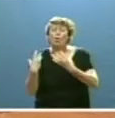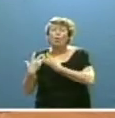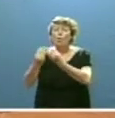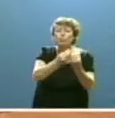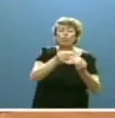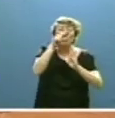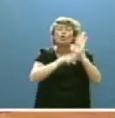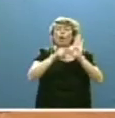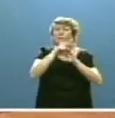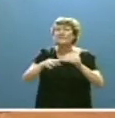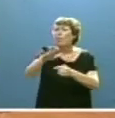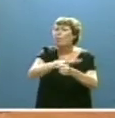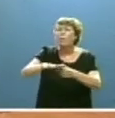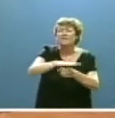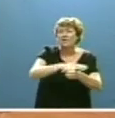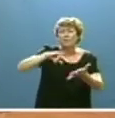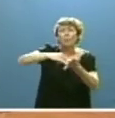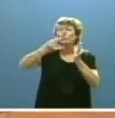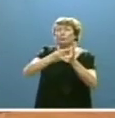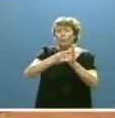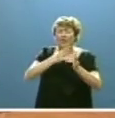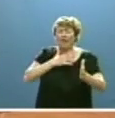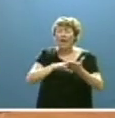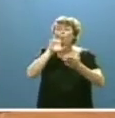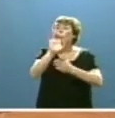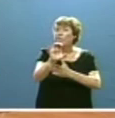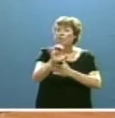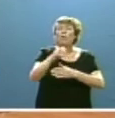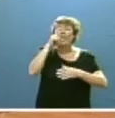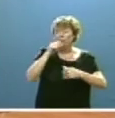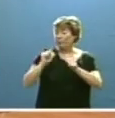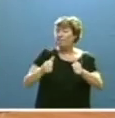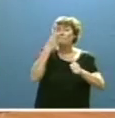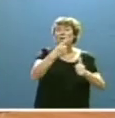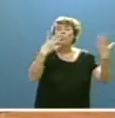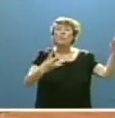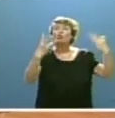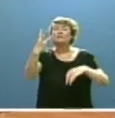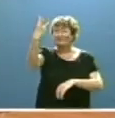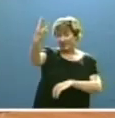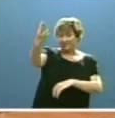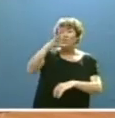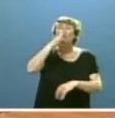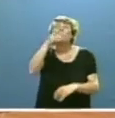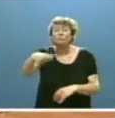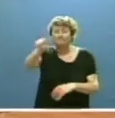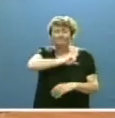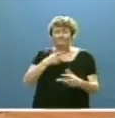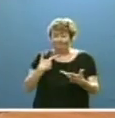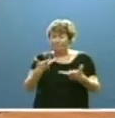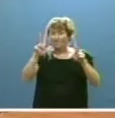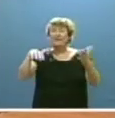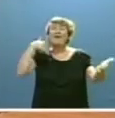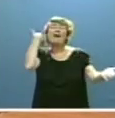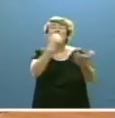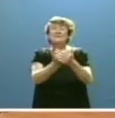normas básicas de nuestro proyecto autonómico desde 1983 o el que nos permitió que hasta un tercio